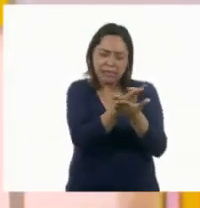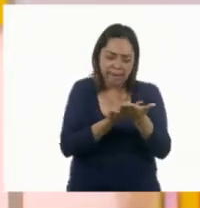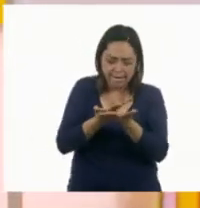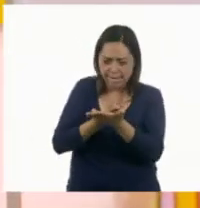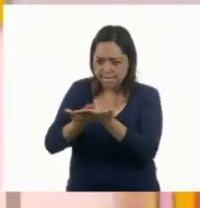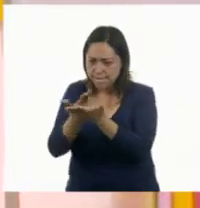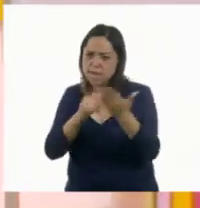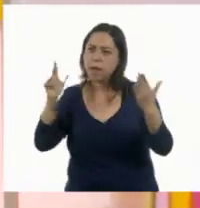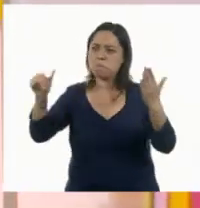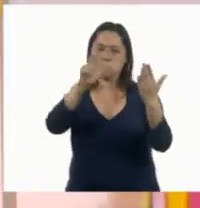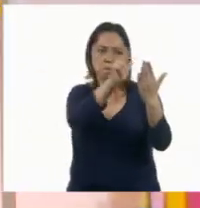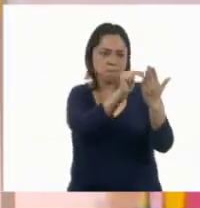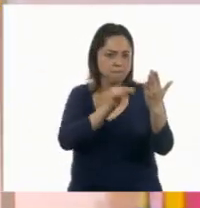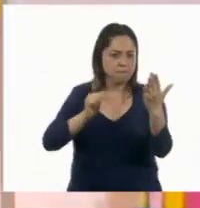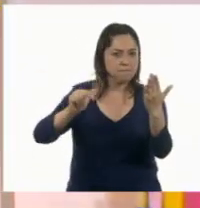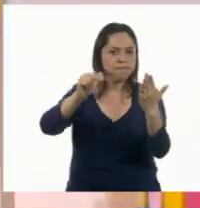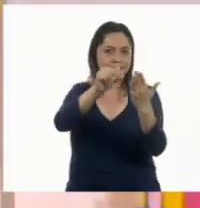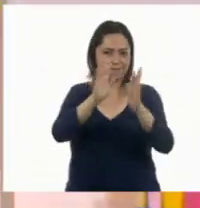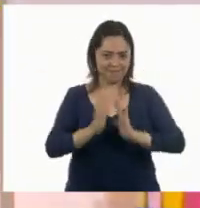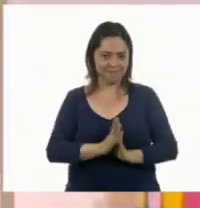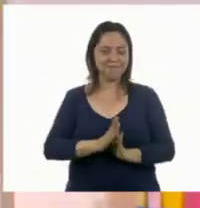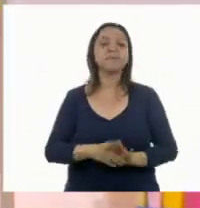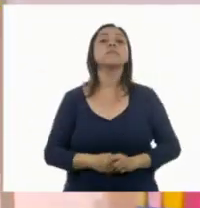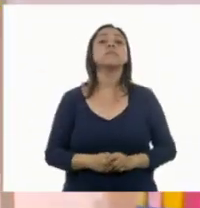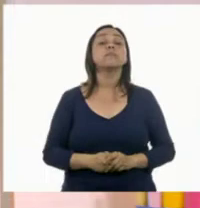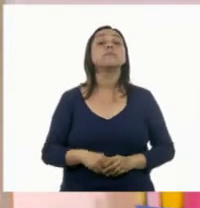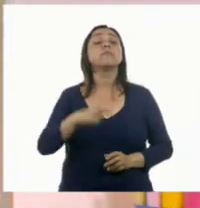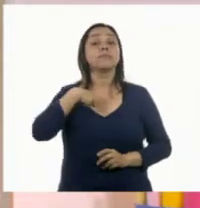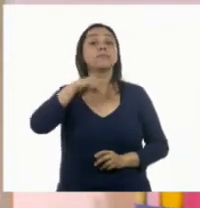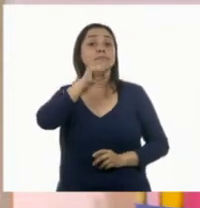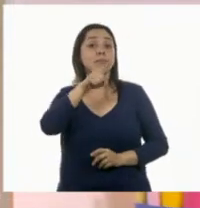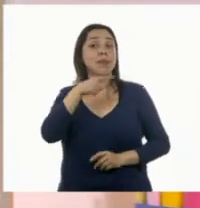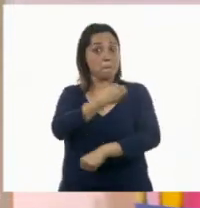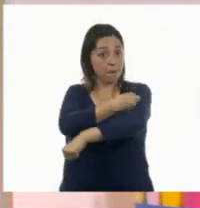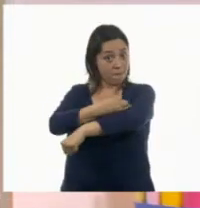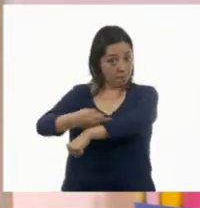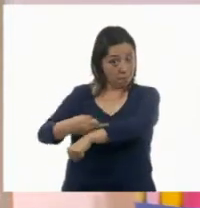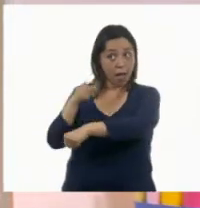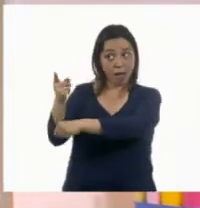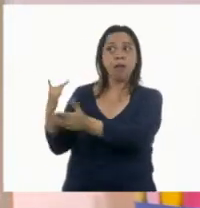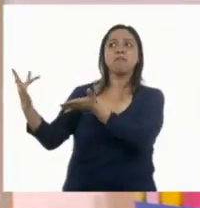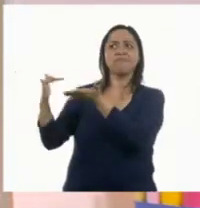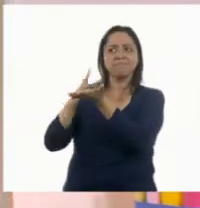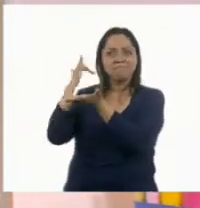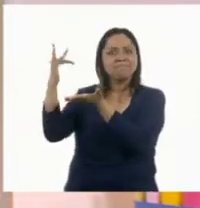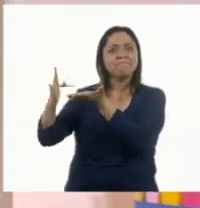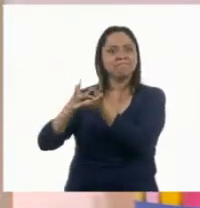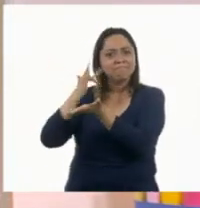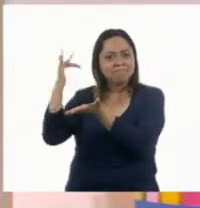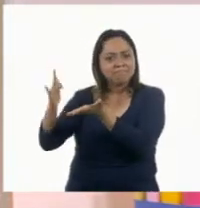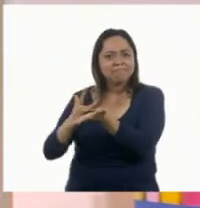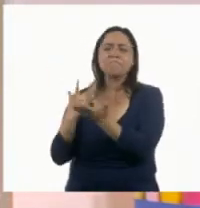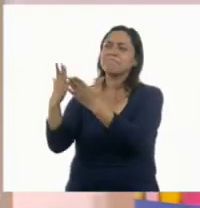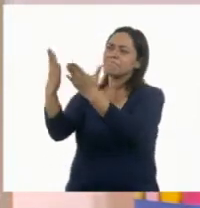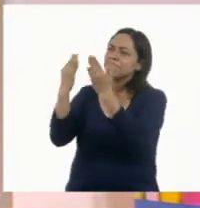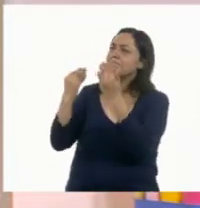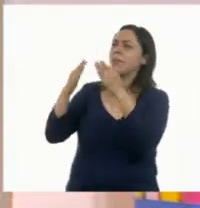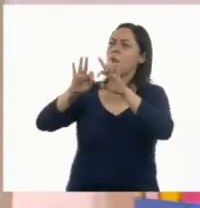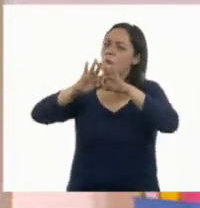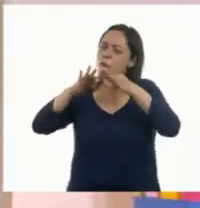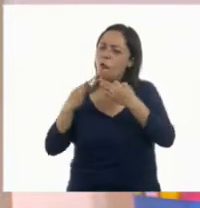pintura. Y como te lo comenté, mi familia me ayudó mucho. Me enseñaron a tener otras técnicas,